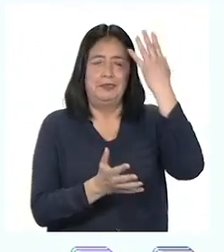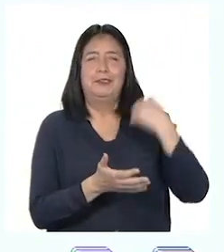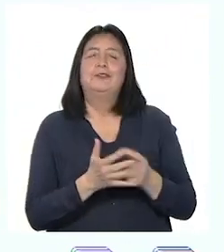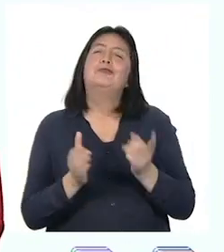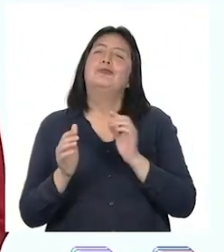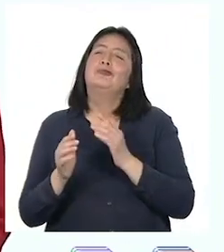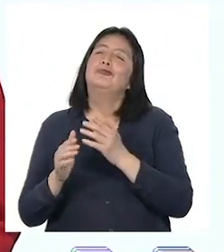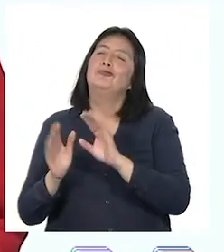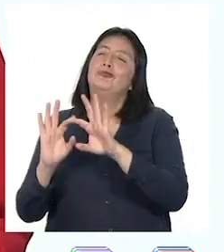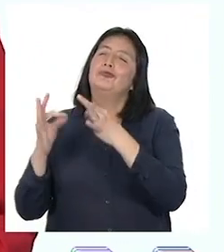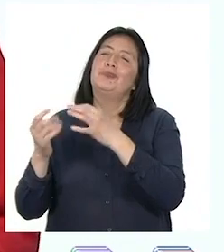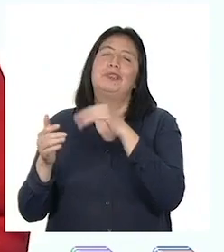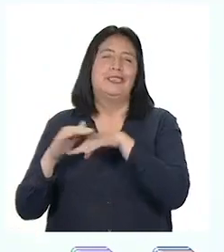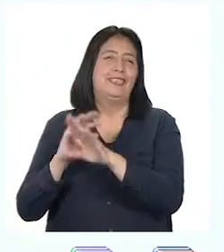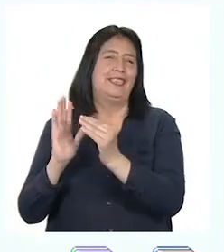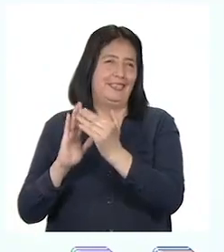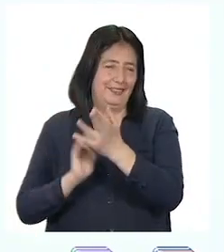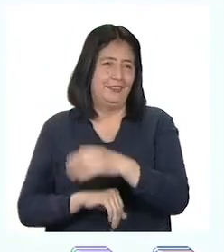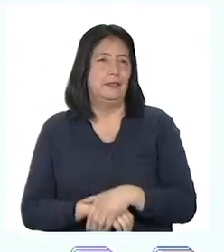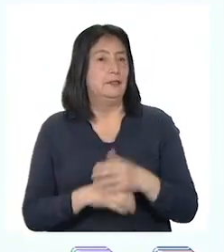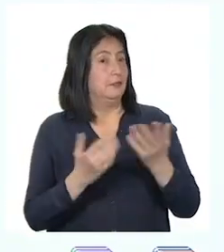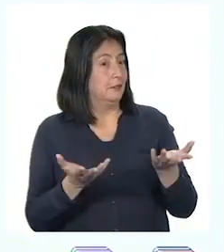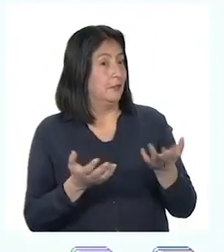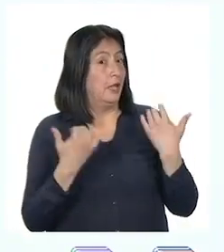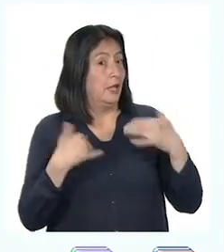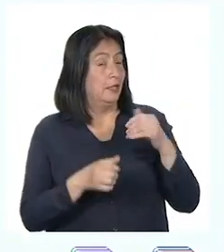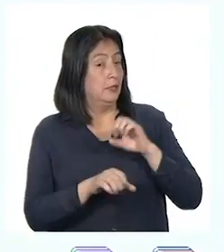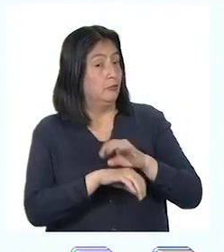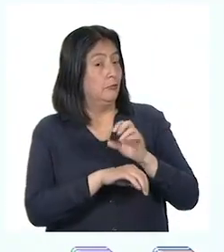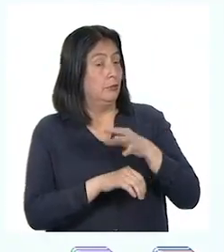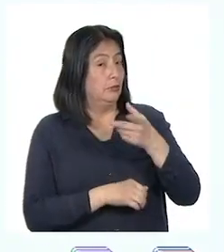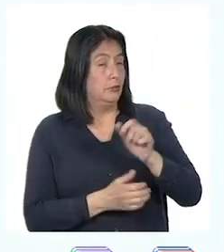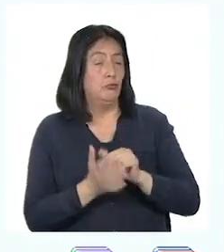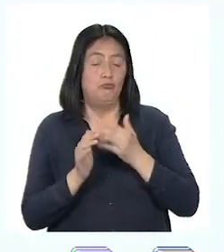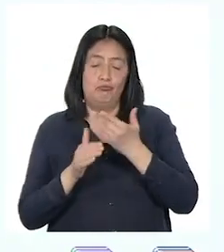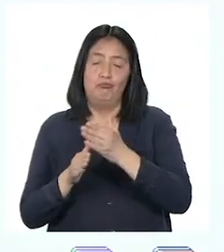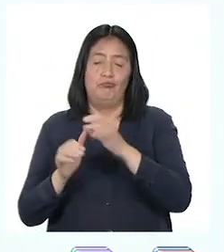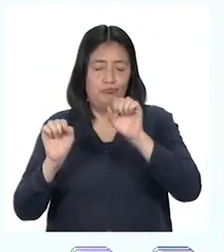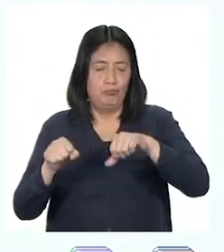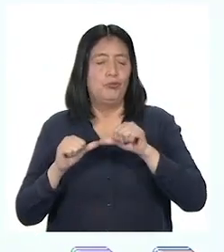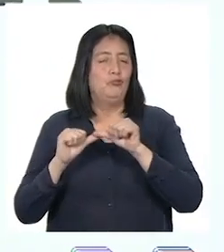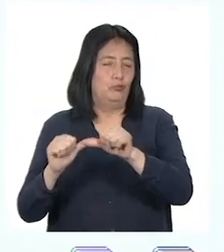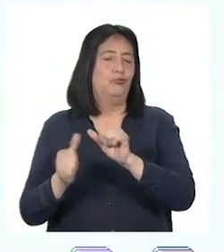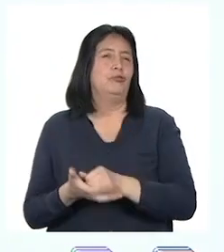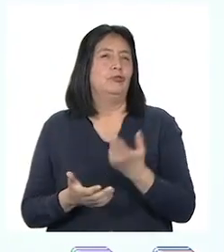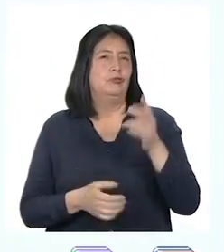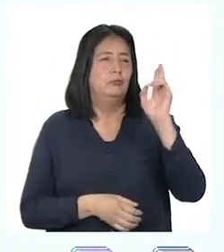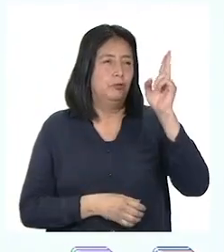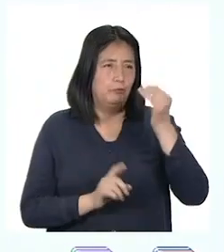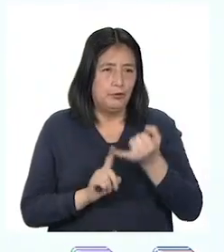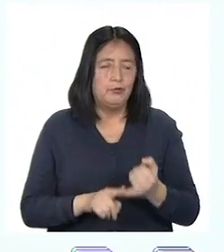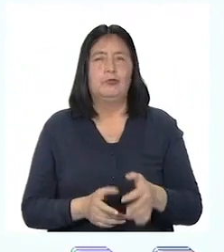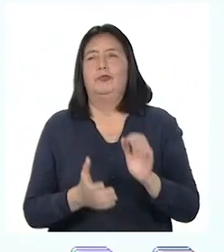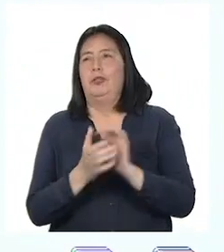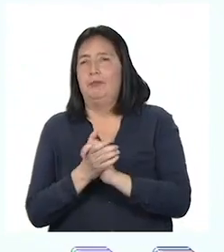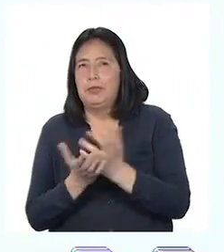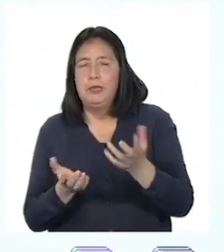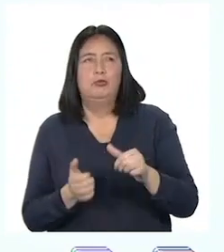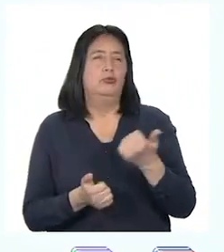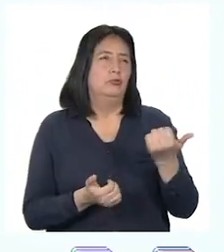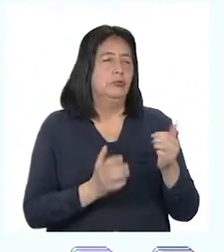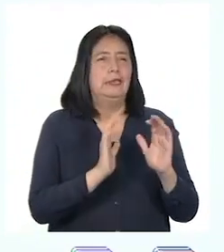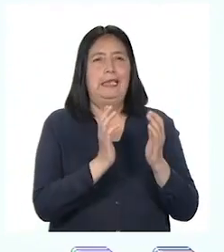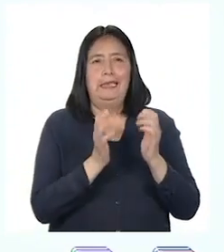los miembros de su familia en casa. Ahora, les recomiendo seguir compartiendo esta información con sus docentes, con sus compañeros o